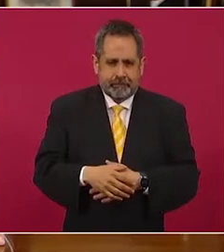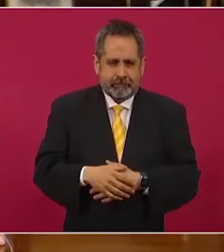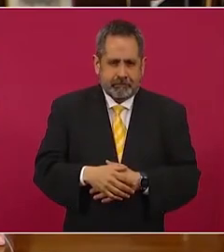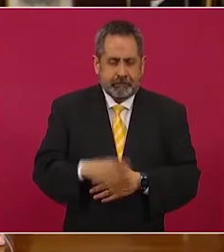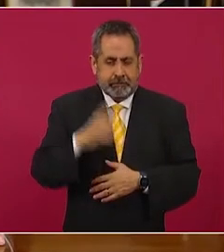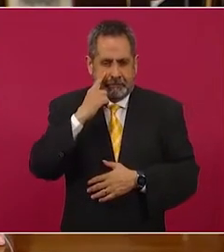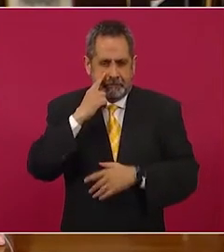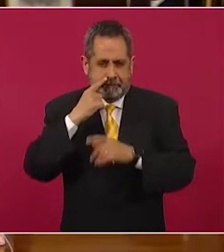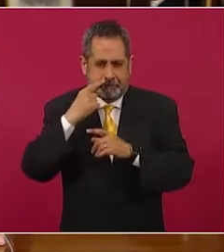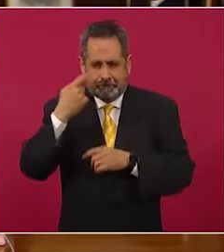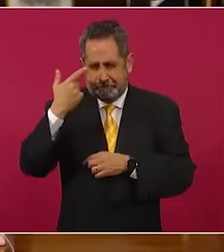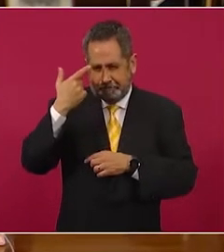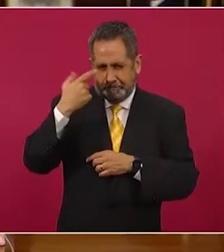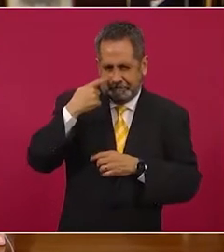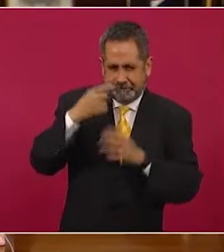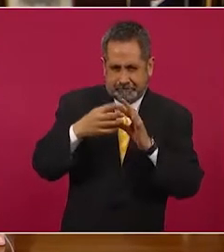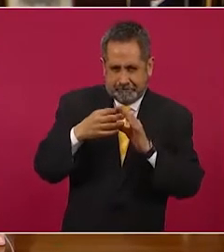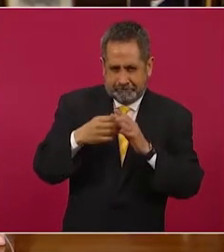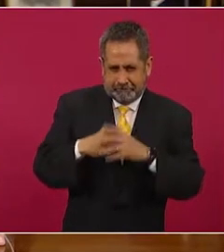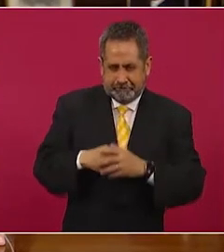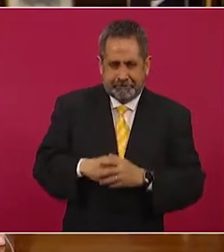me voy a medir la temperatura.